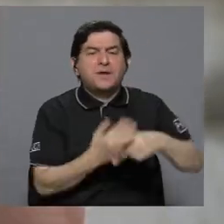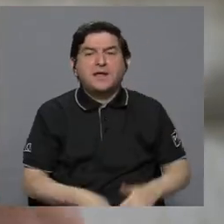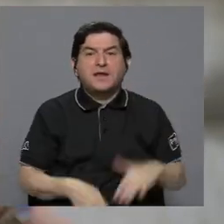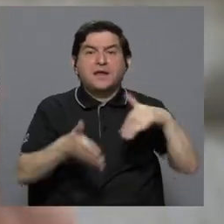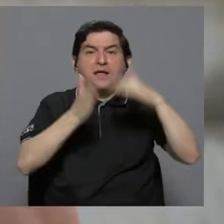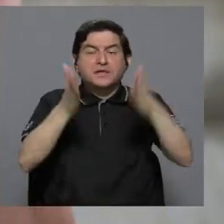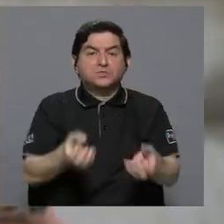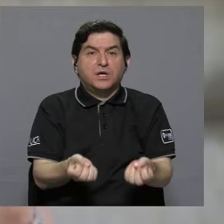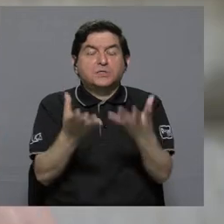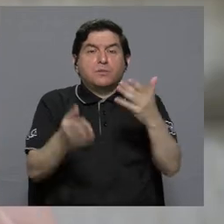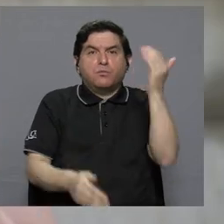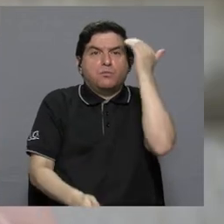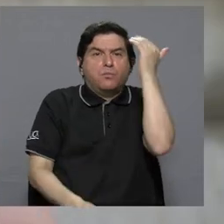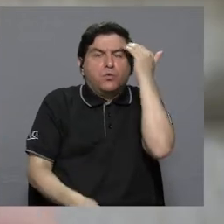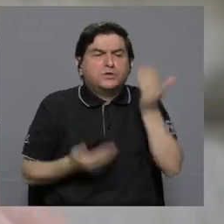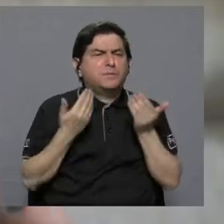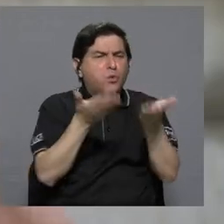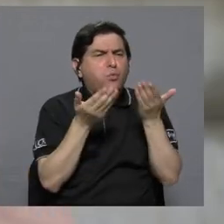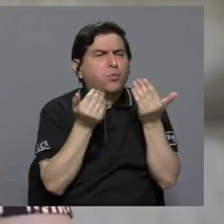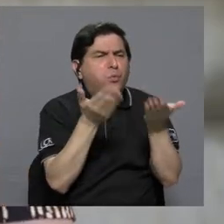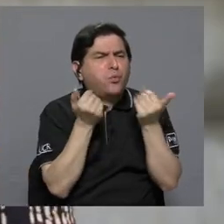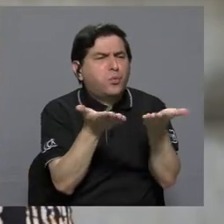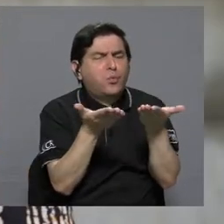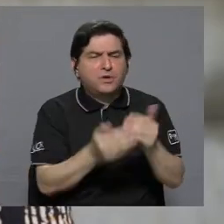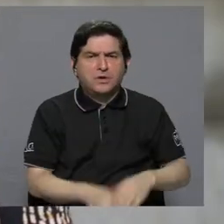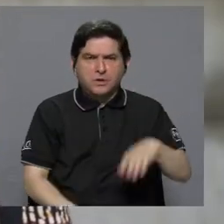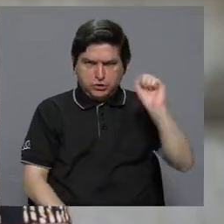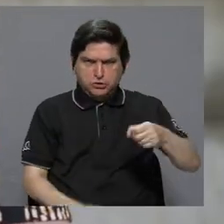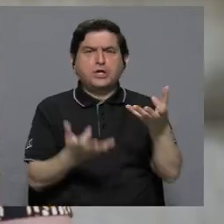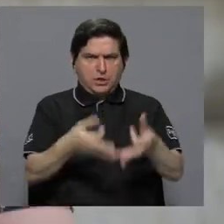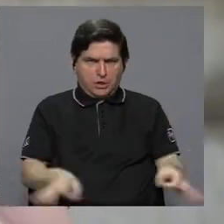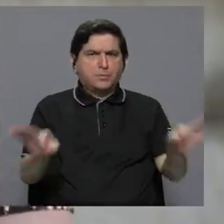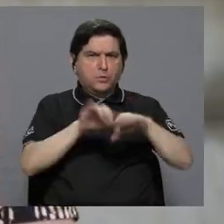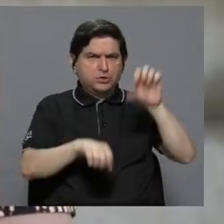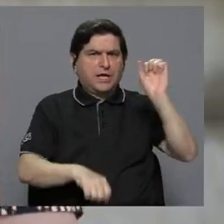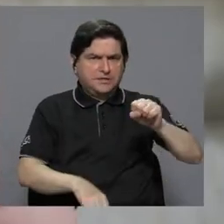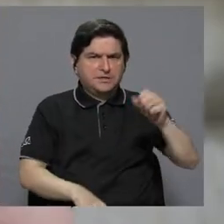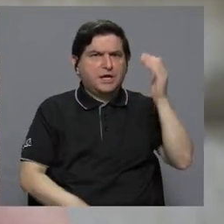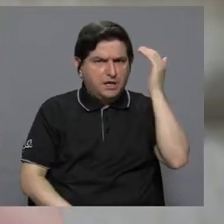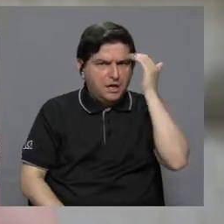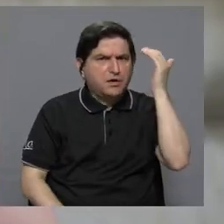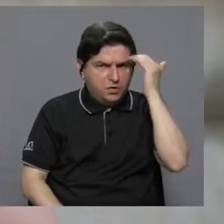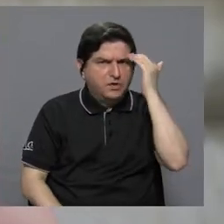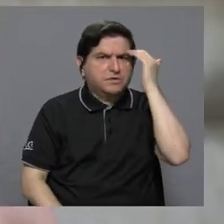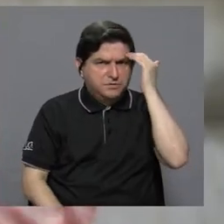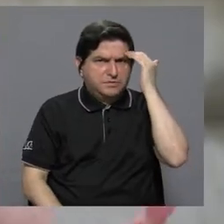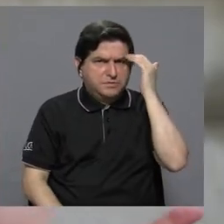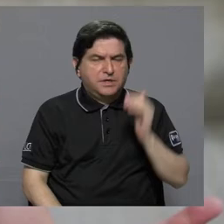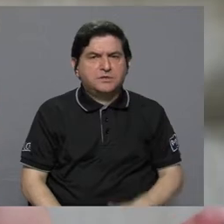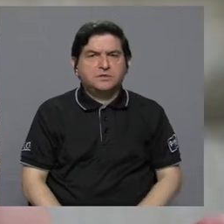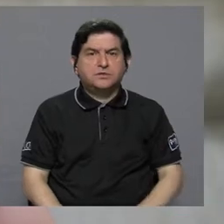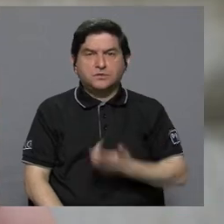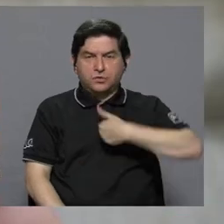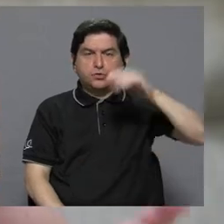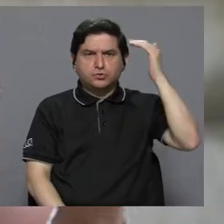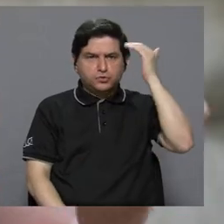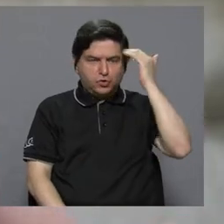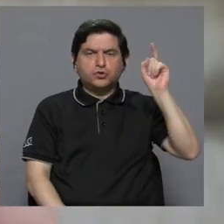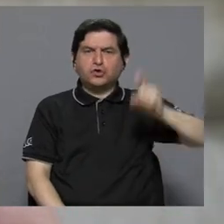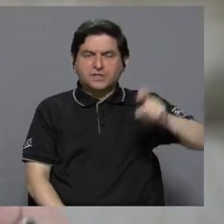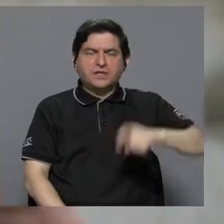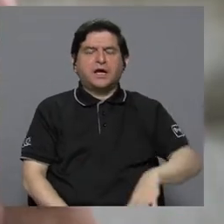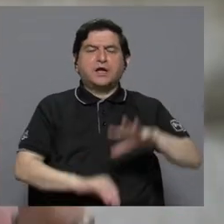estudiante de conocimientos y conocimientos. Sí son importantes, los conocimientos son muy importantes, porque tenemos que saber